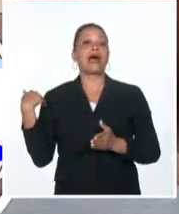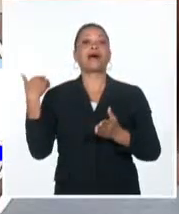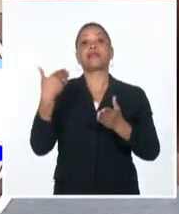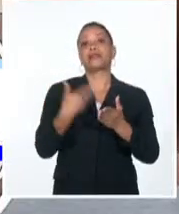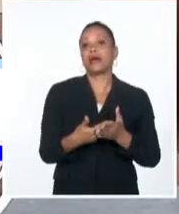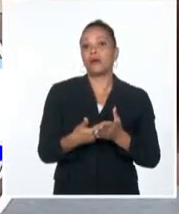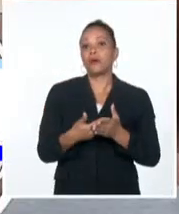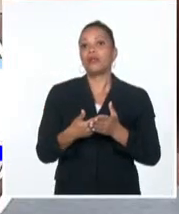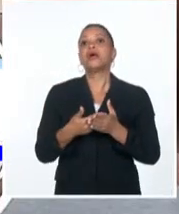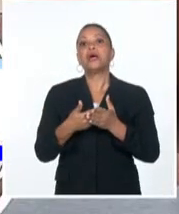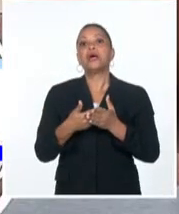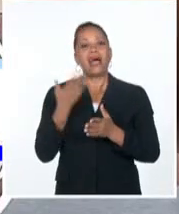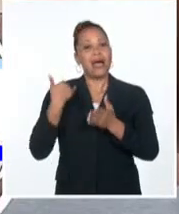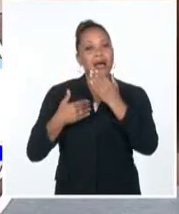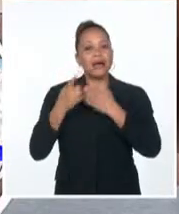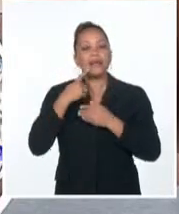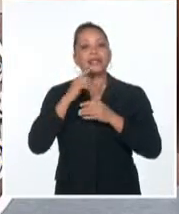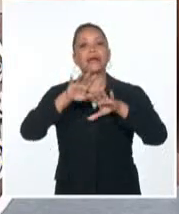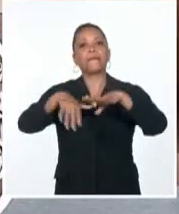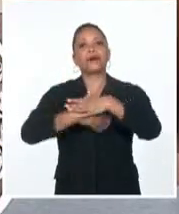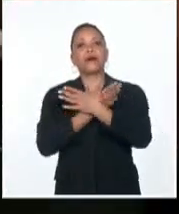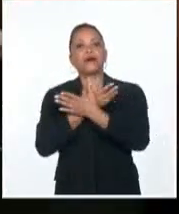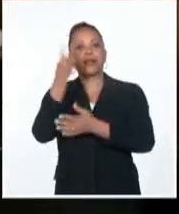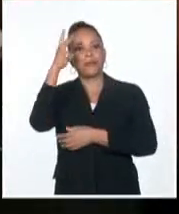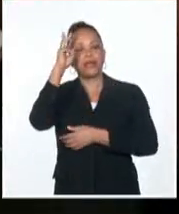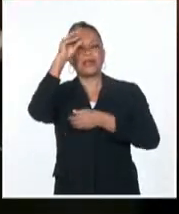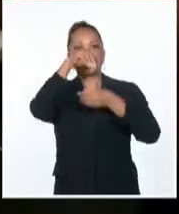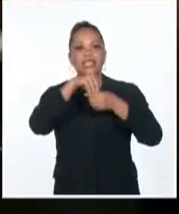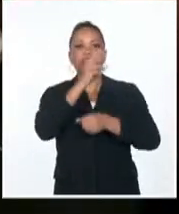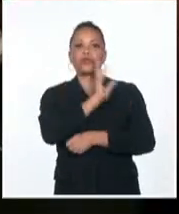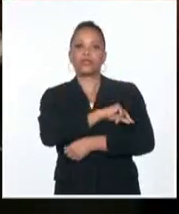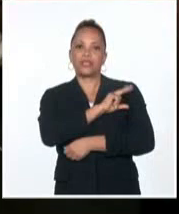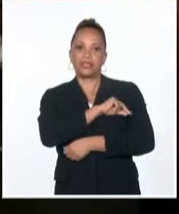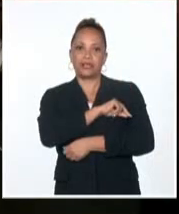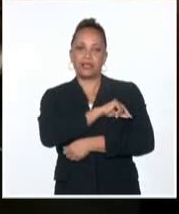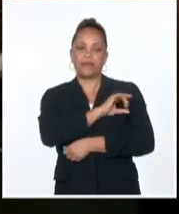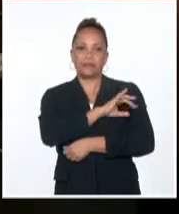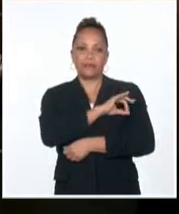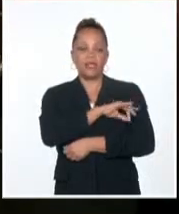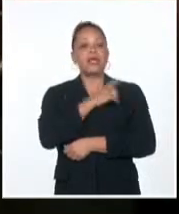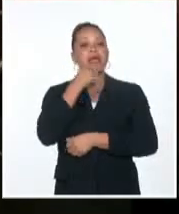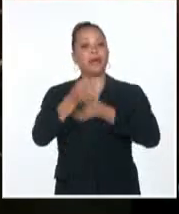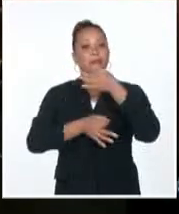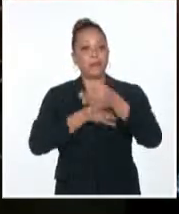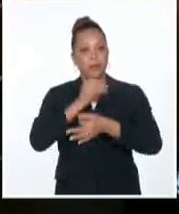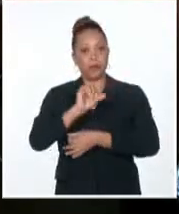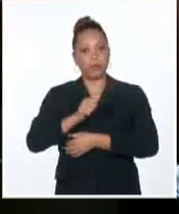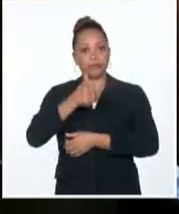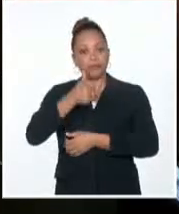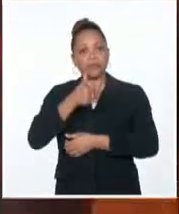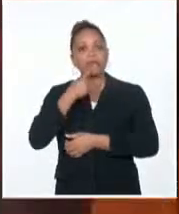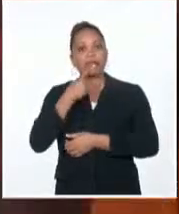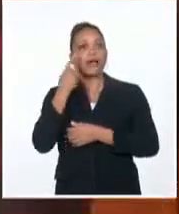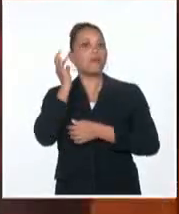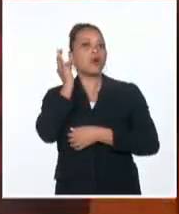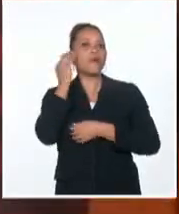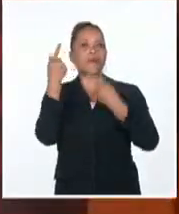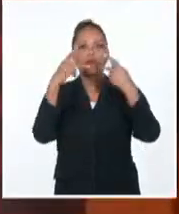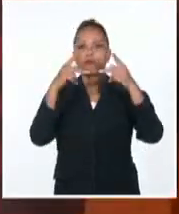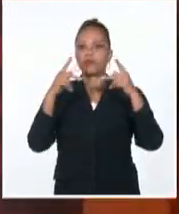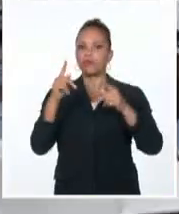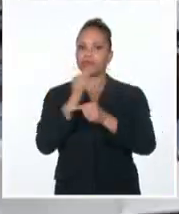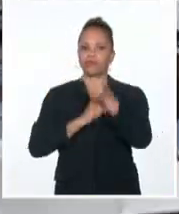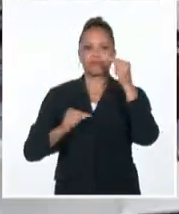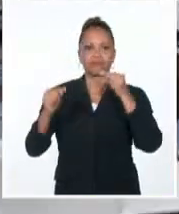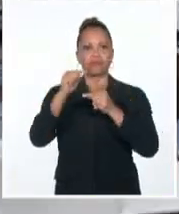Bárcena se desempeñaba como embajadora de México en Chile. López Obrador describió a esta mujer como una profesional con principios y